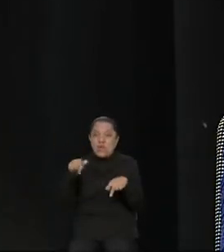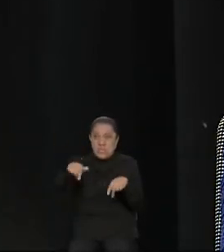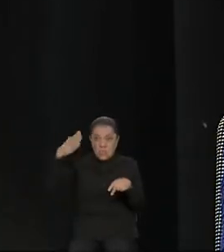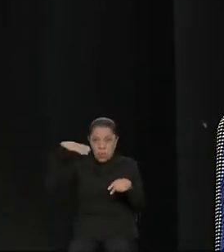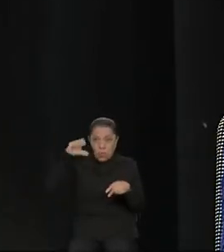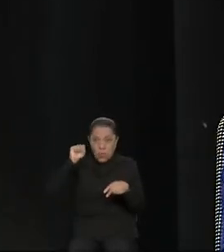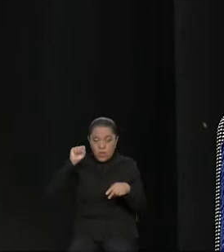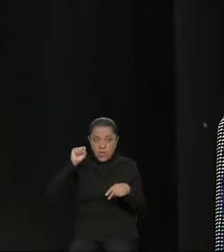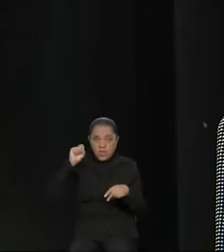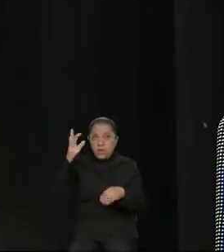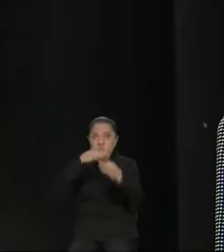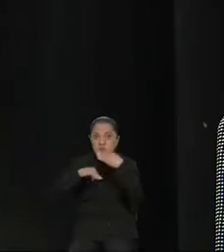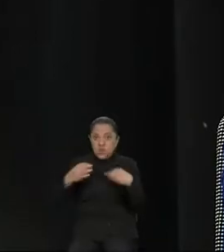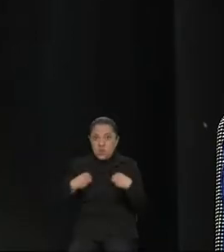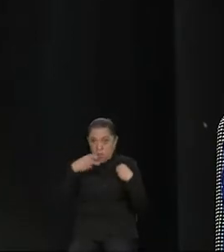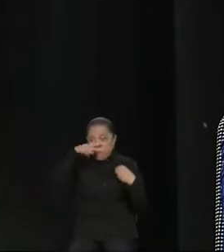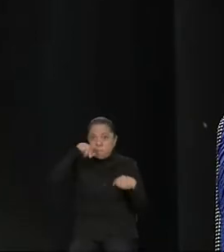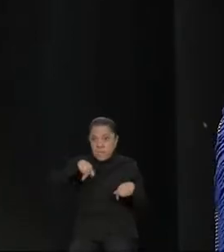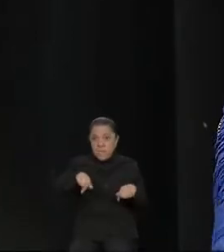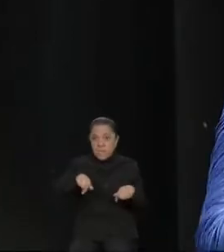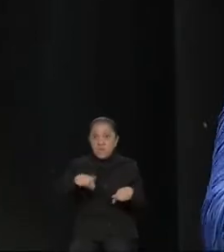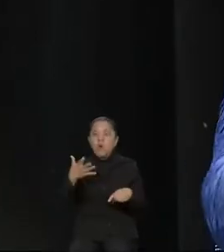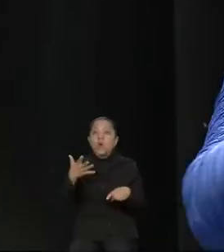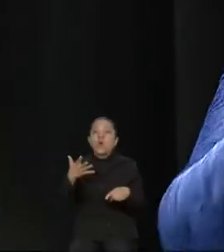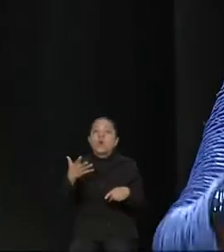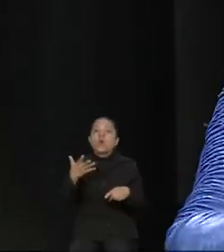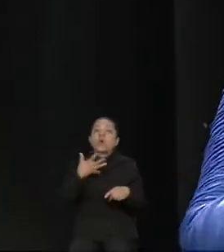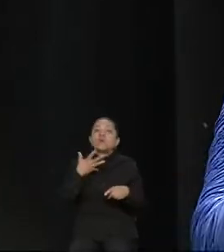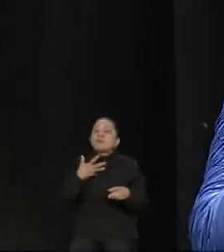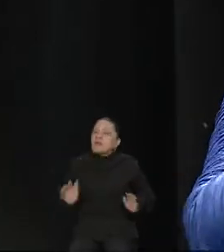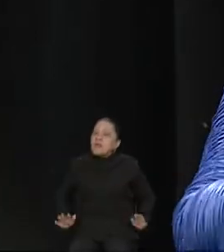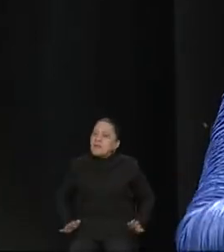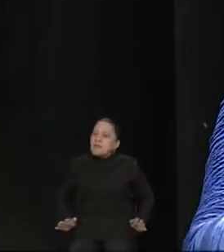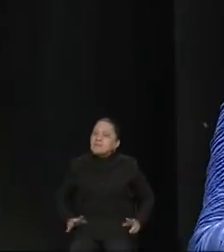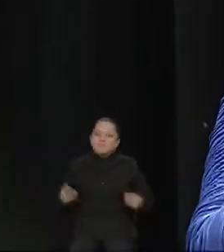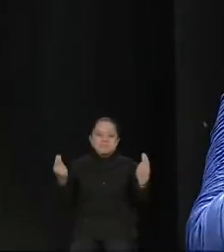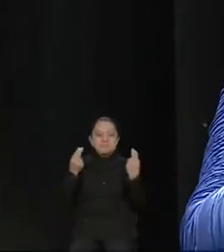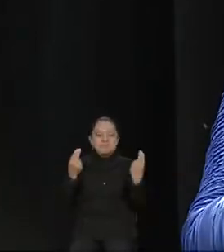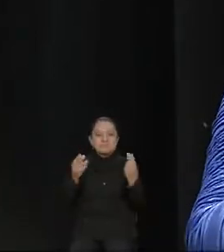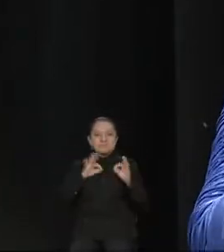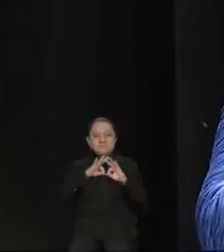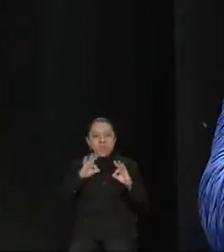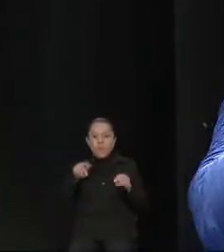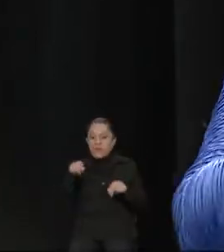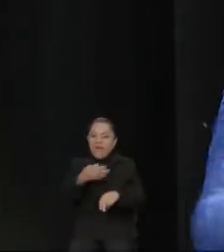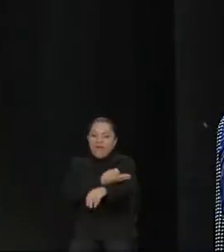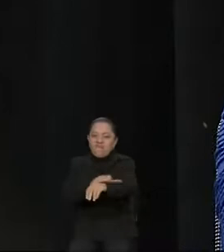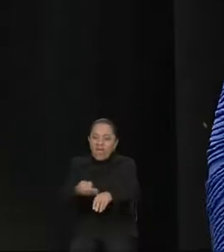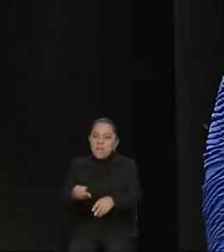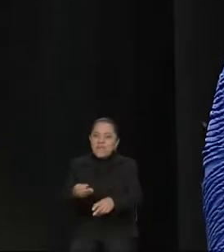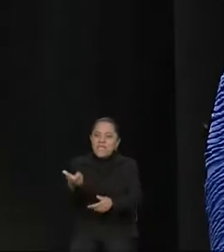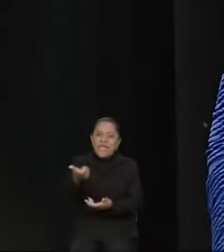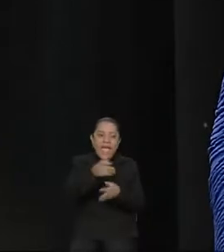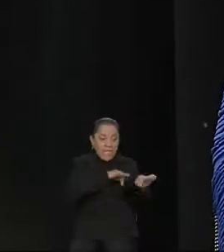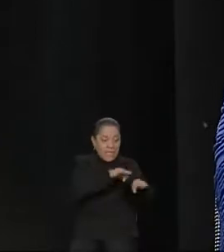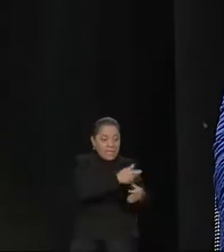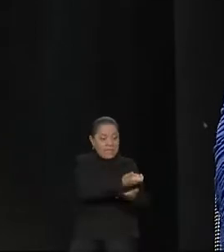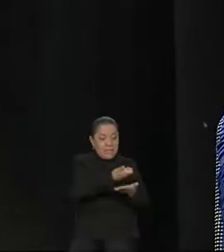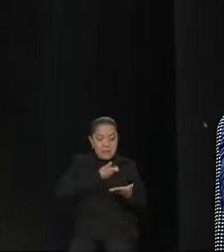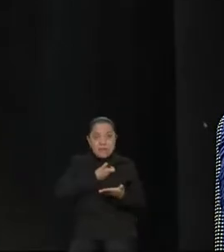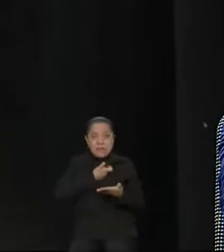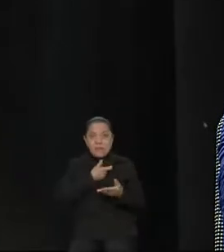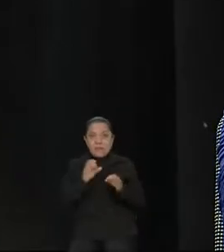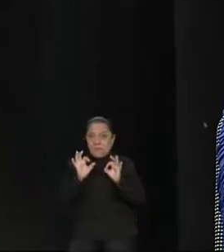habitantes mexicanos tengan las condiciones necesarias para poder dar a su familia y a sí mismos los satisfactores básicos.